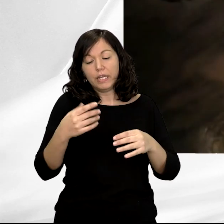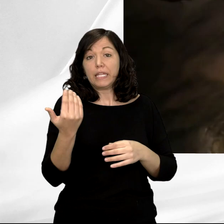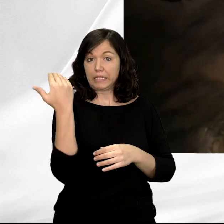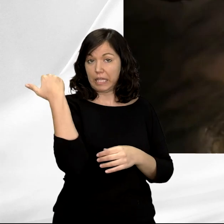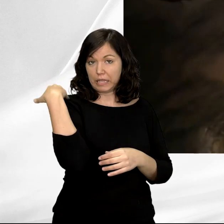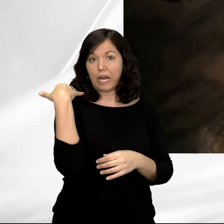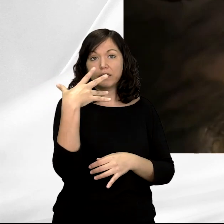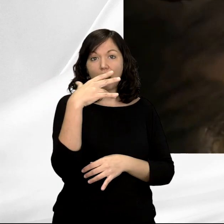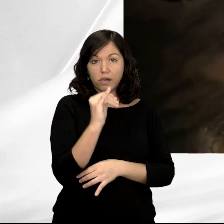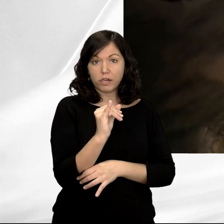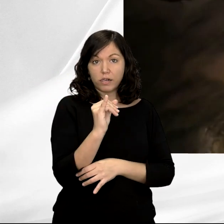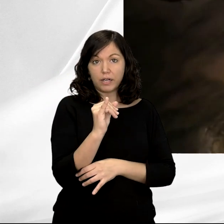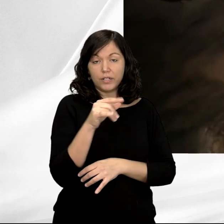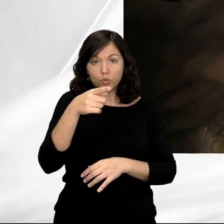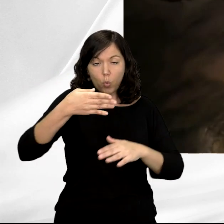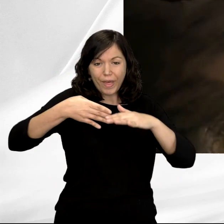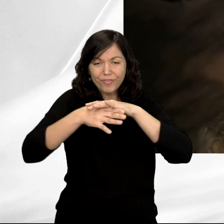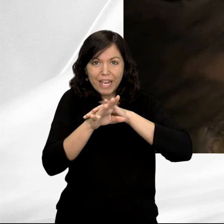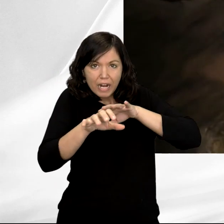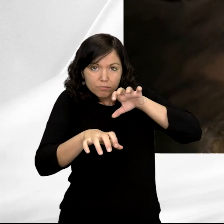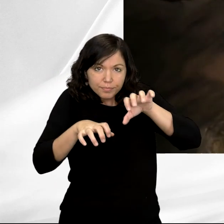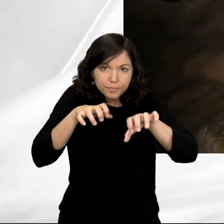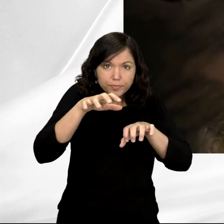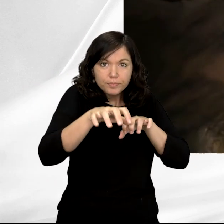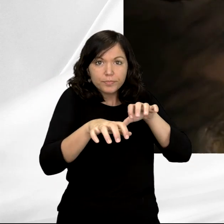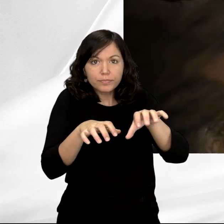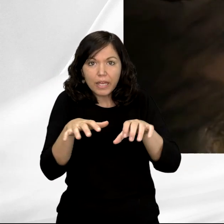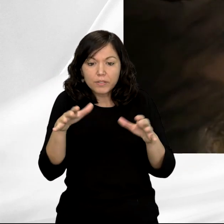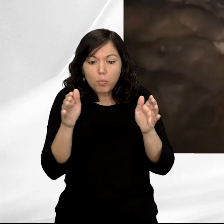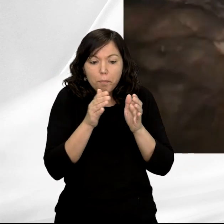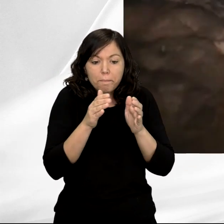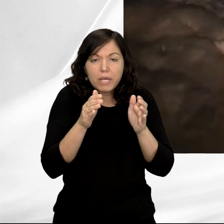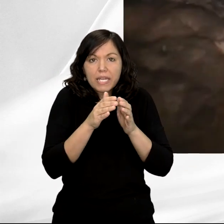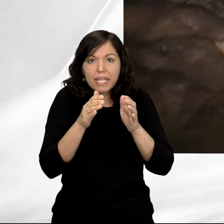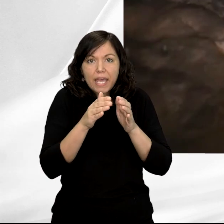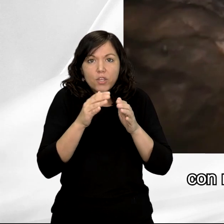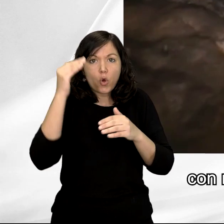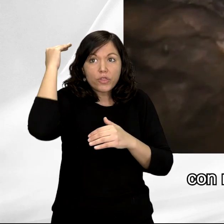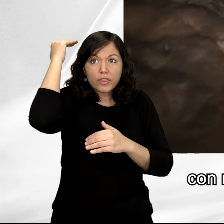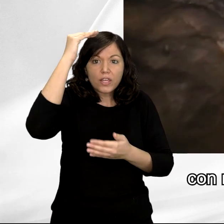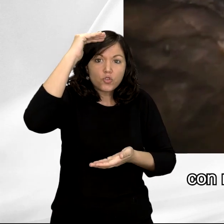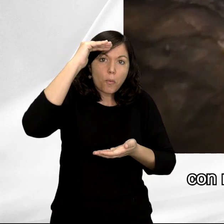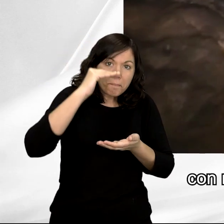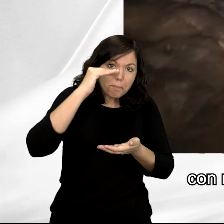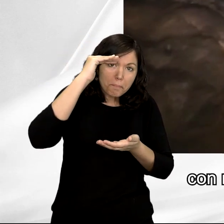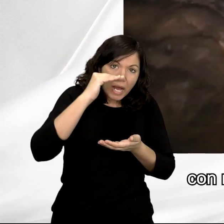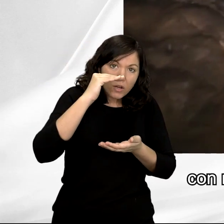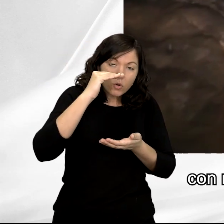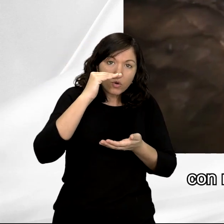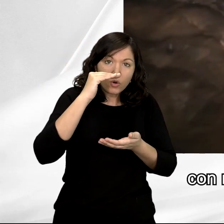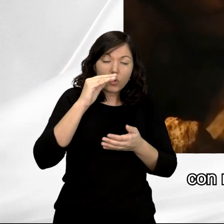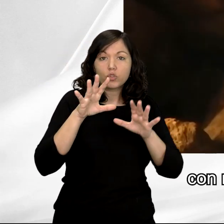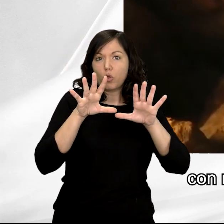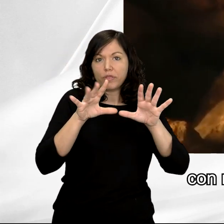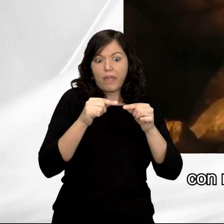detrás de mí, hay que entrar arrastrándose, es una galería muy pequeña, de techo muy bajo, con muy poco desarrollo, apenas unos